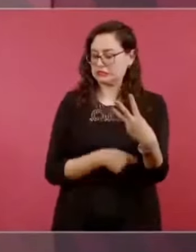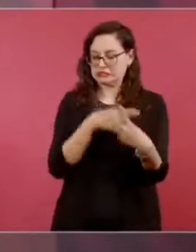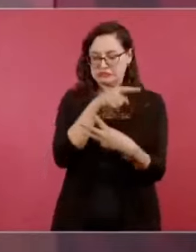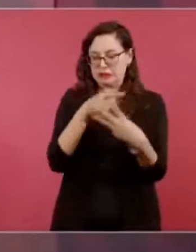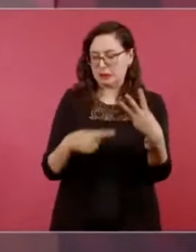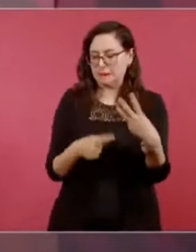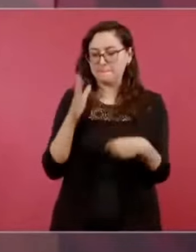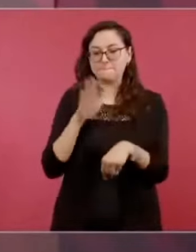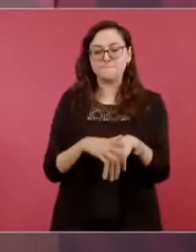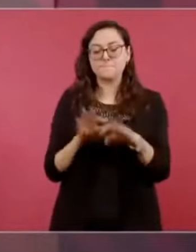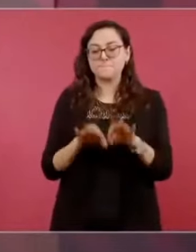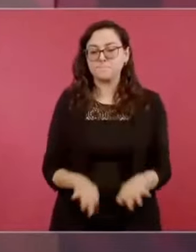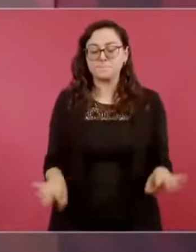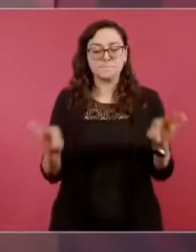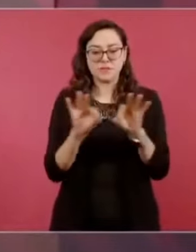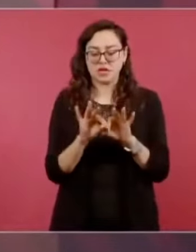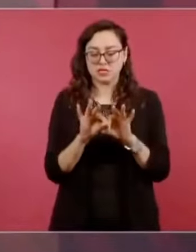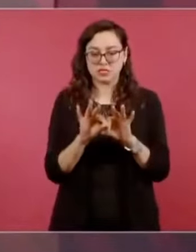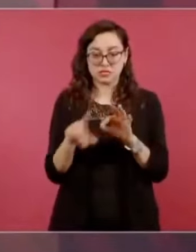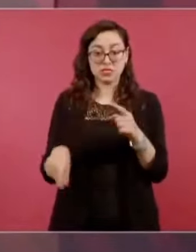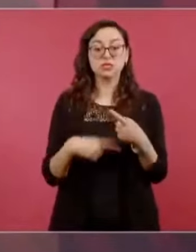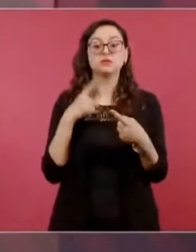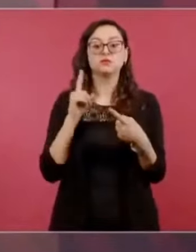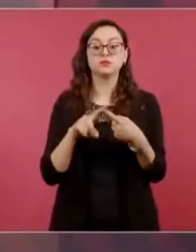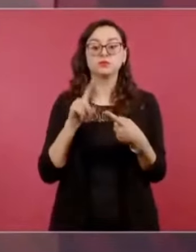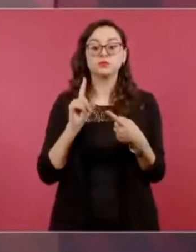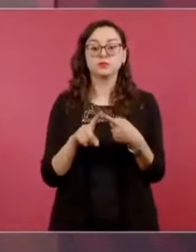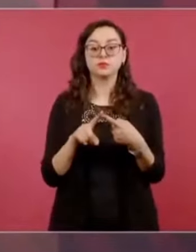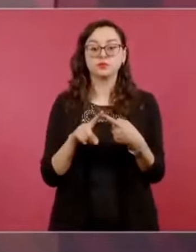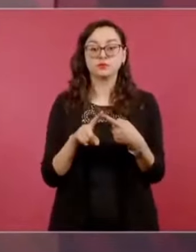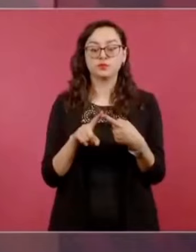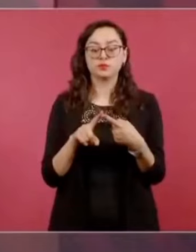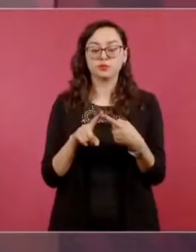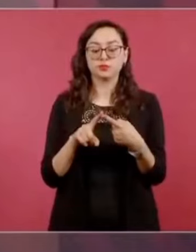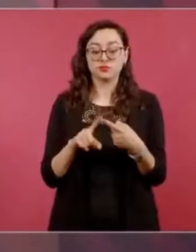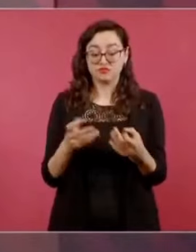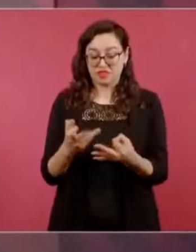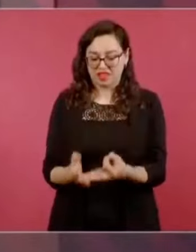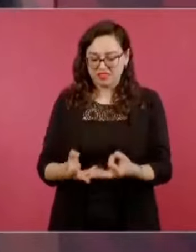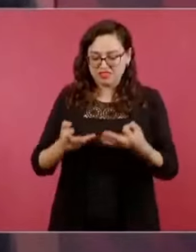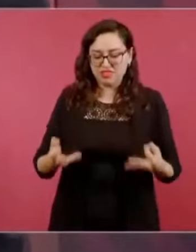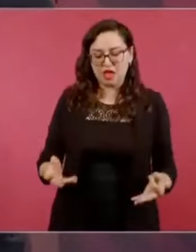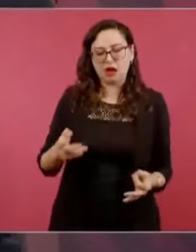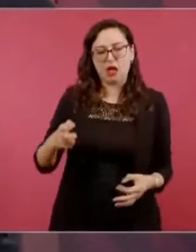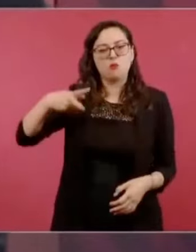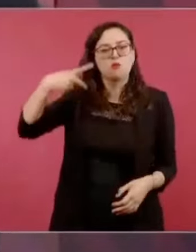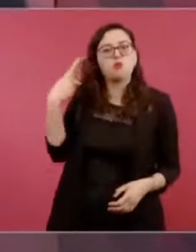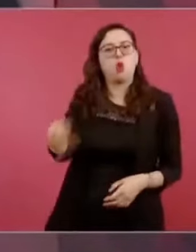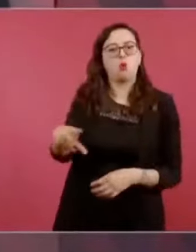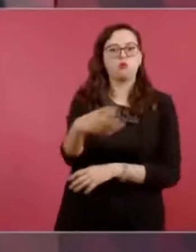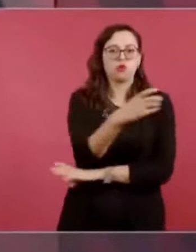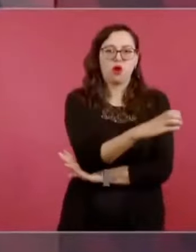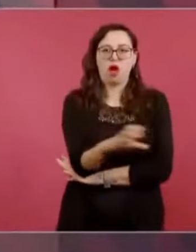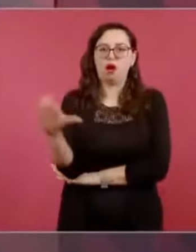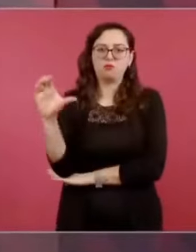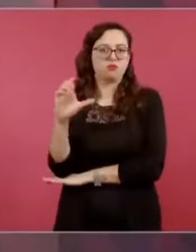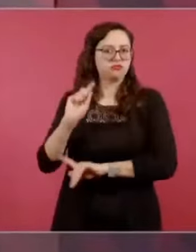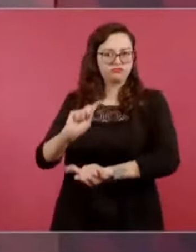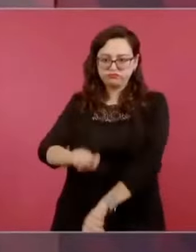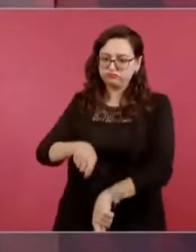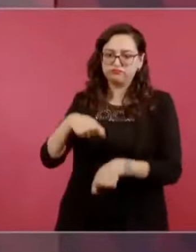Primero, entregó la tierra a los campesinos y ayudó